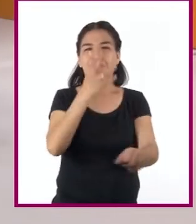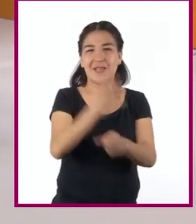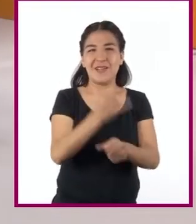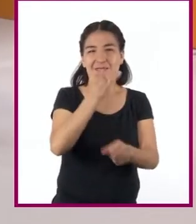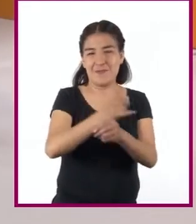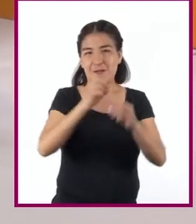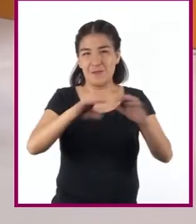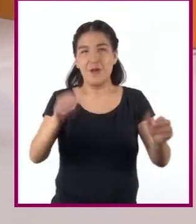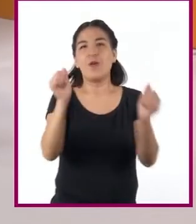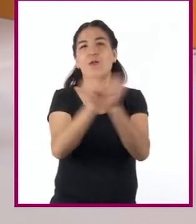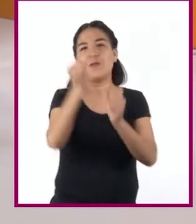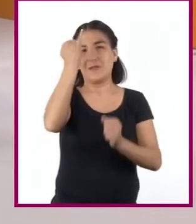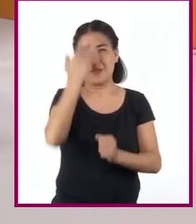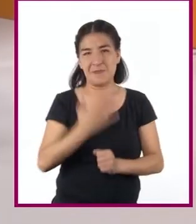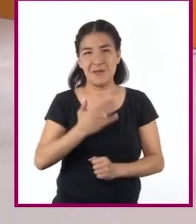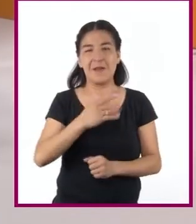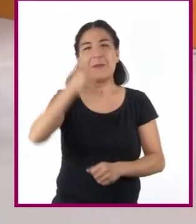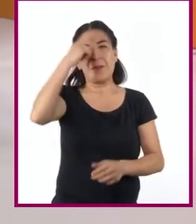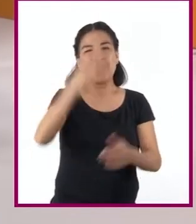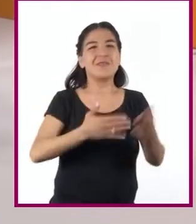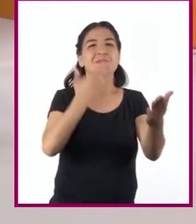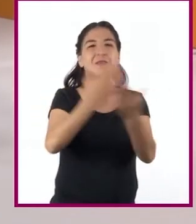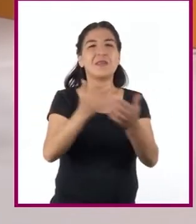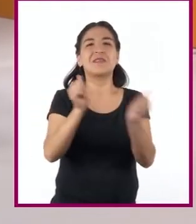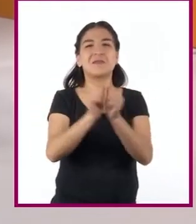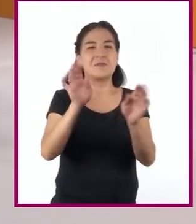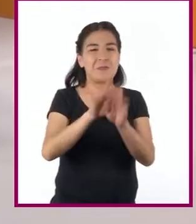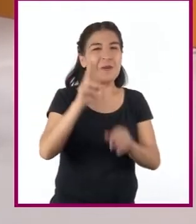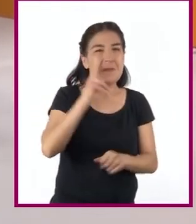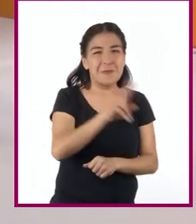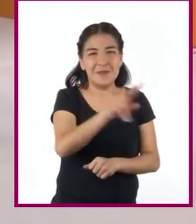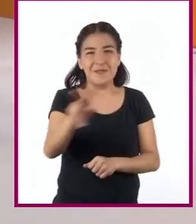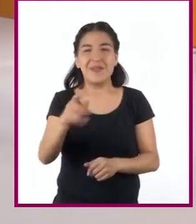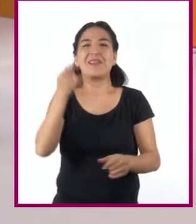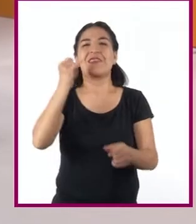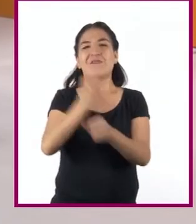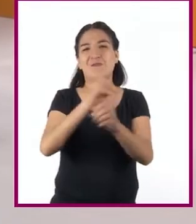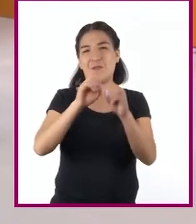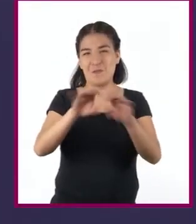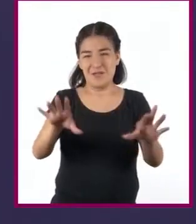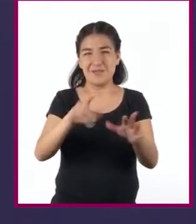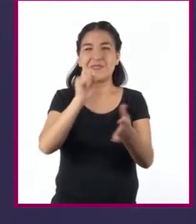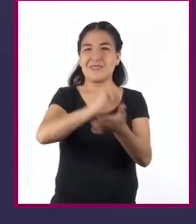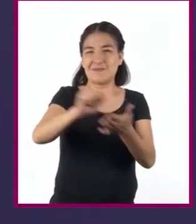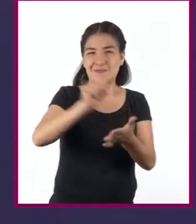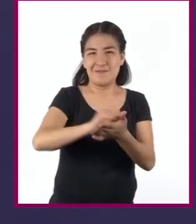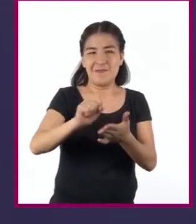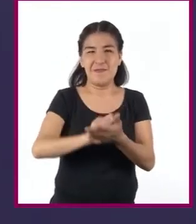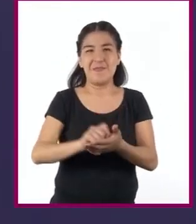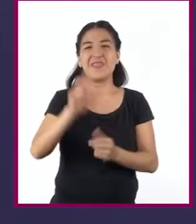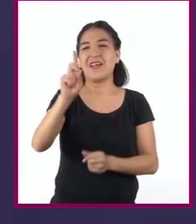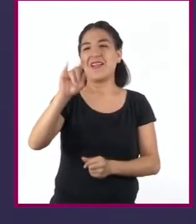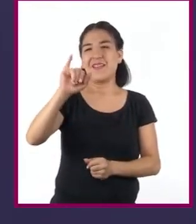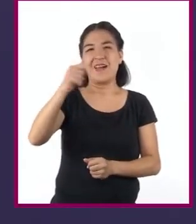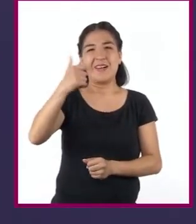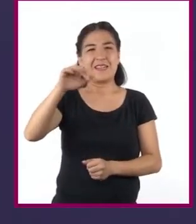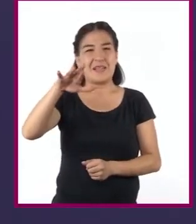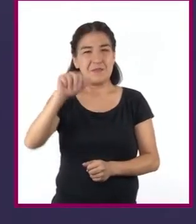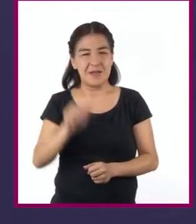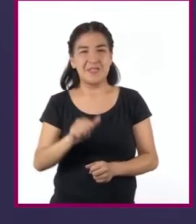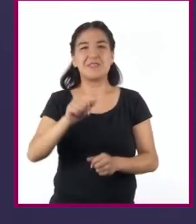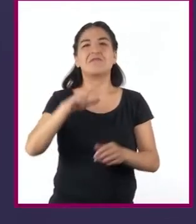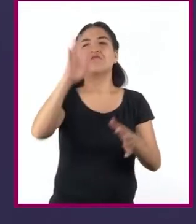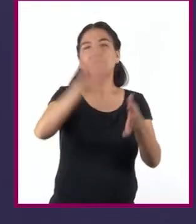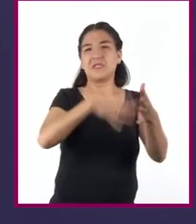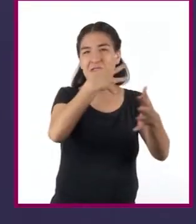con imágenes y ofrecen una perspectiva visual de la información escrita. Los diagramas, tablas y